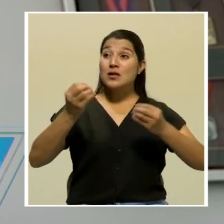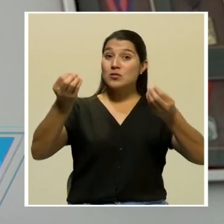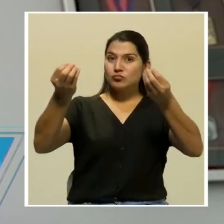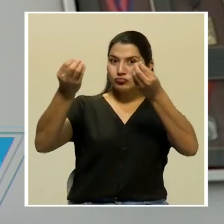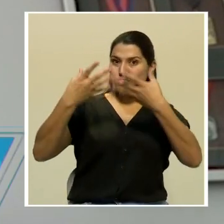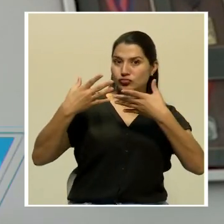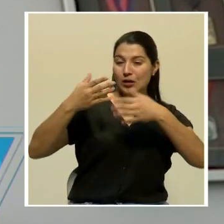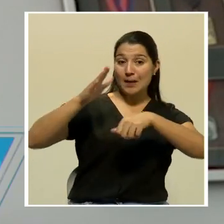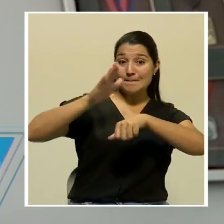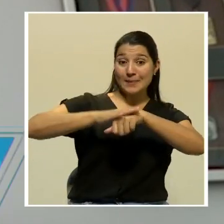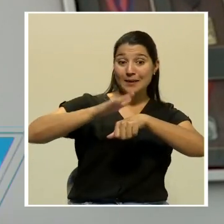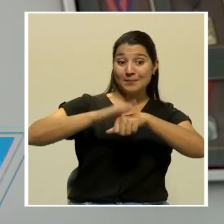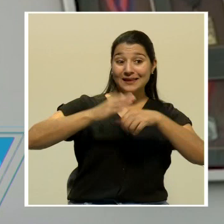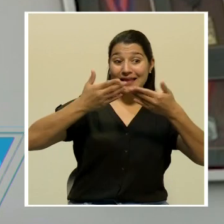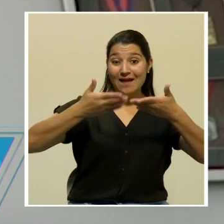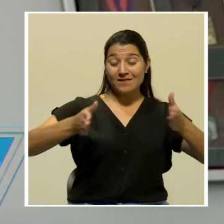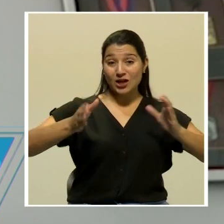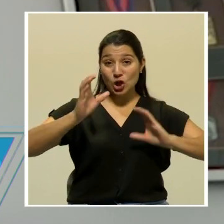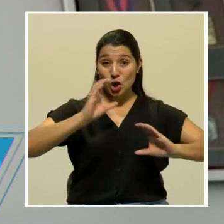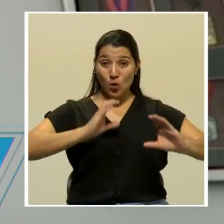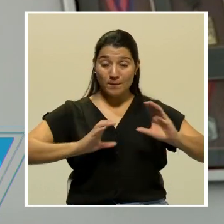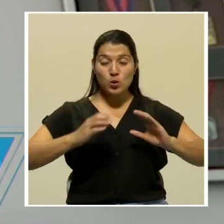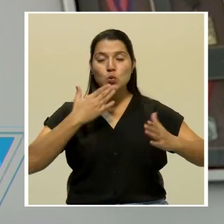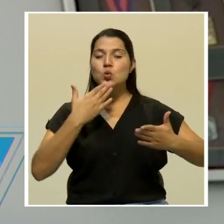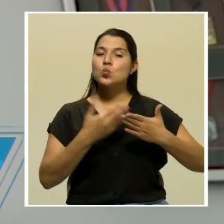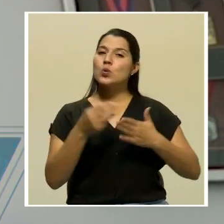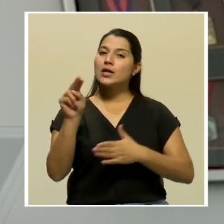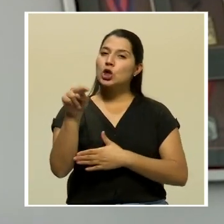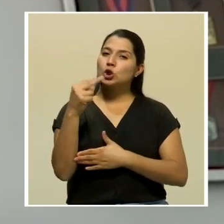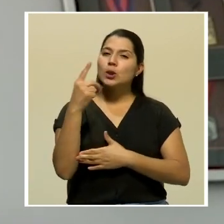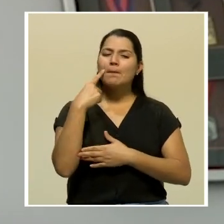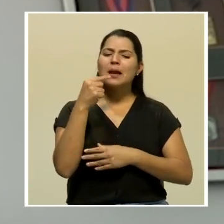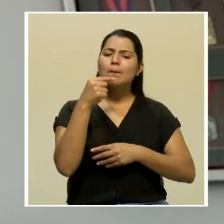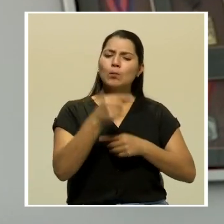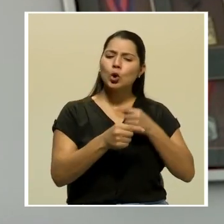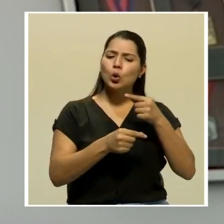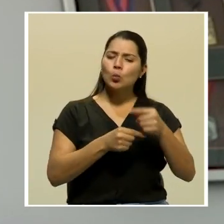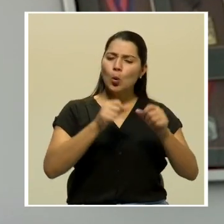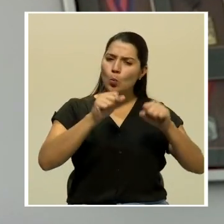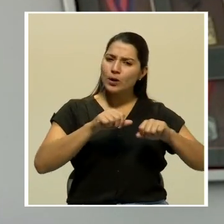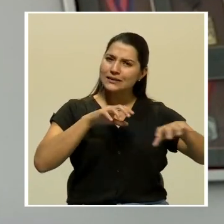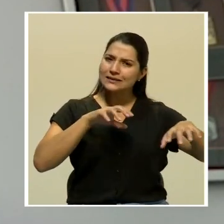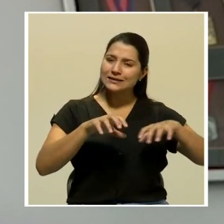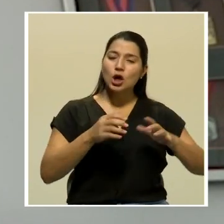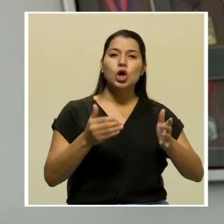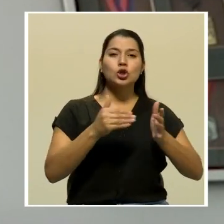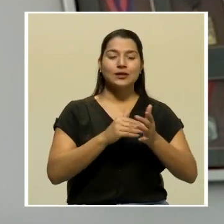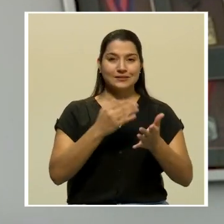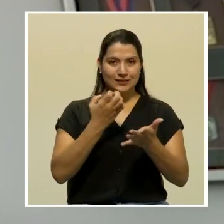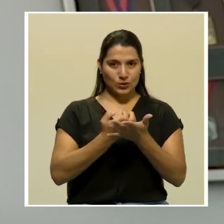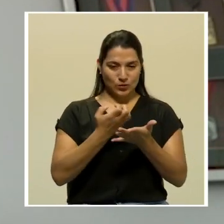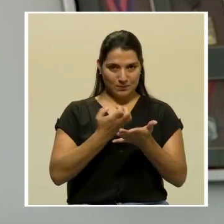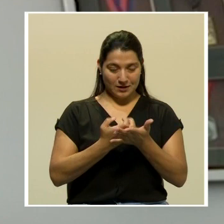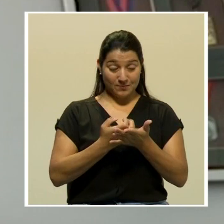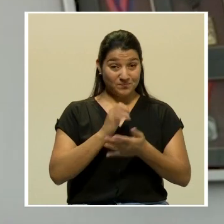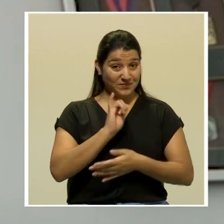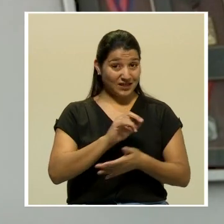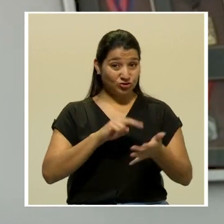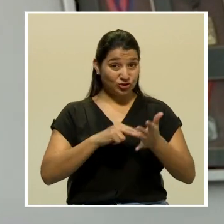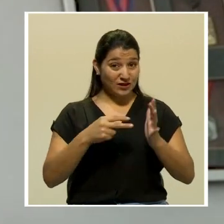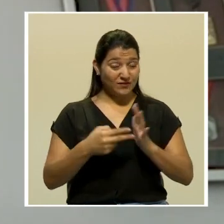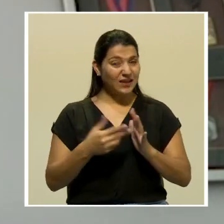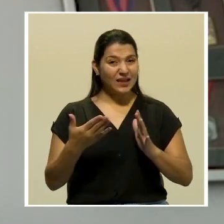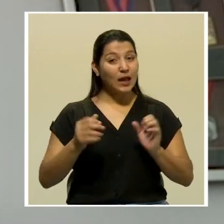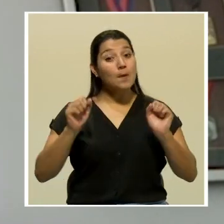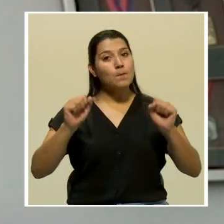mayor parte del país es una buena noticia para seguir reactivando poco a poco todos los sectores de la economía, lo que implica proteger